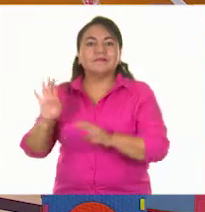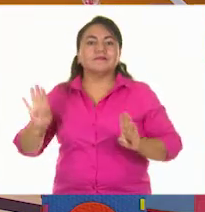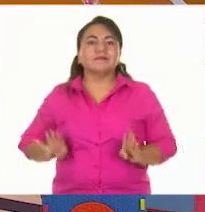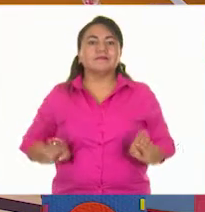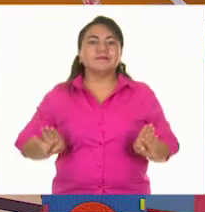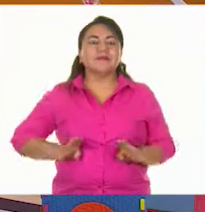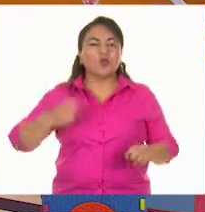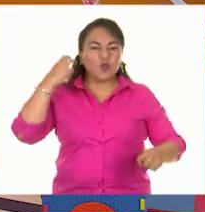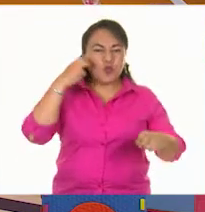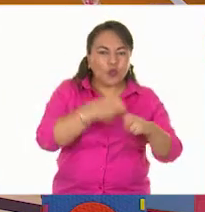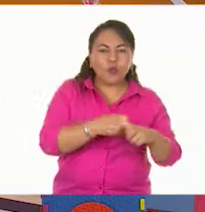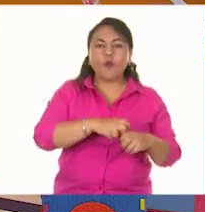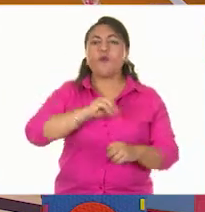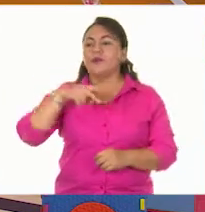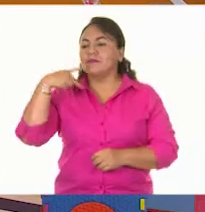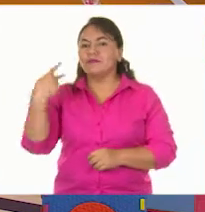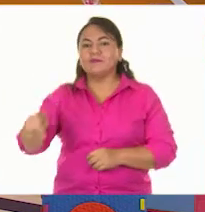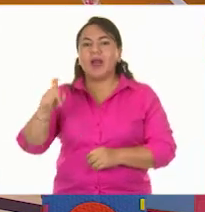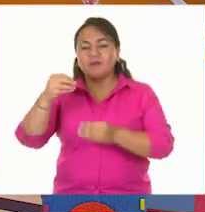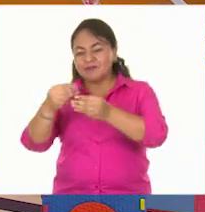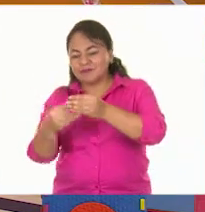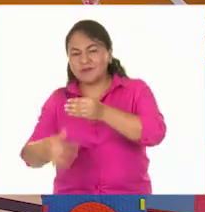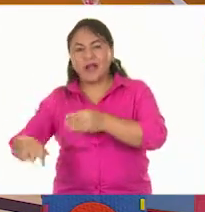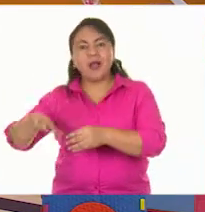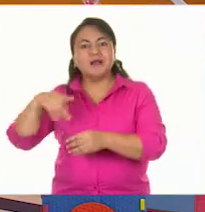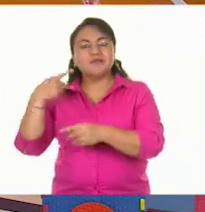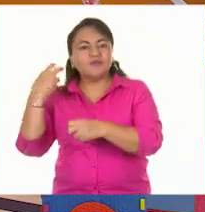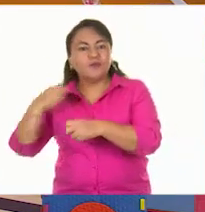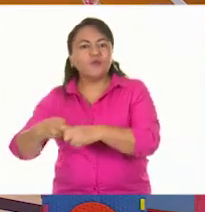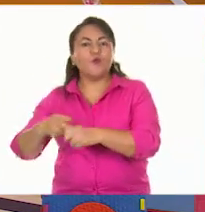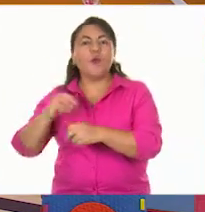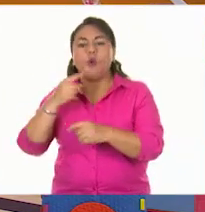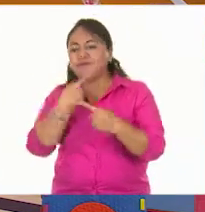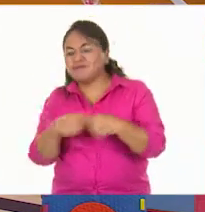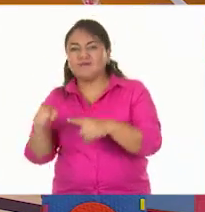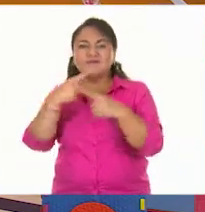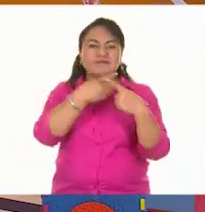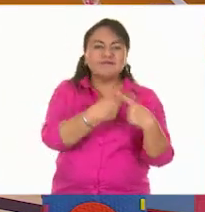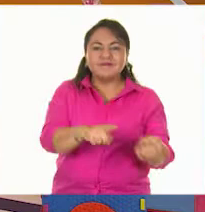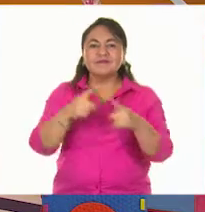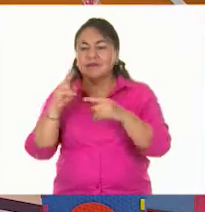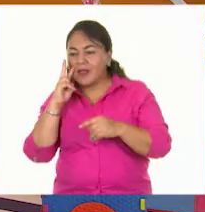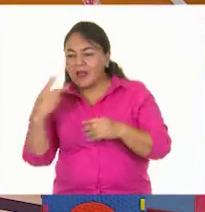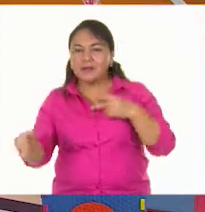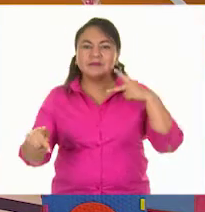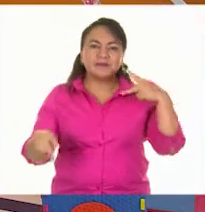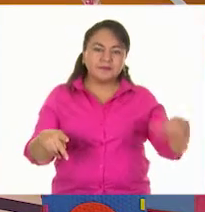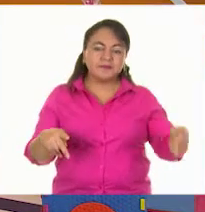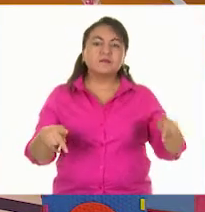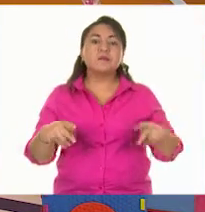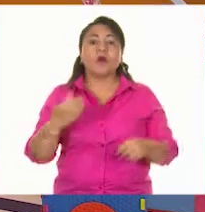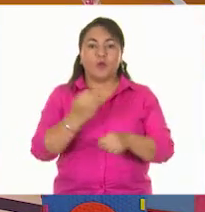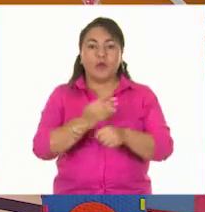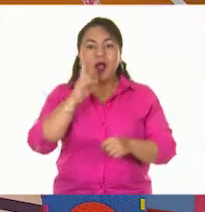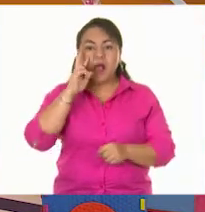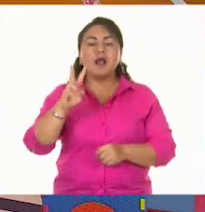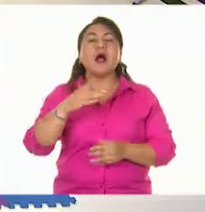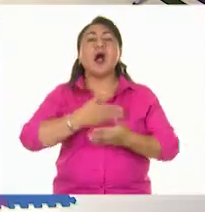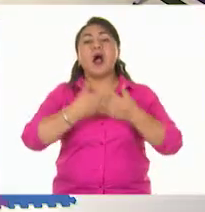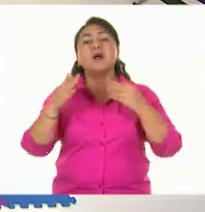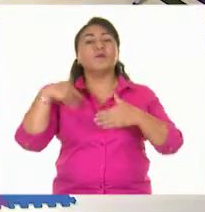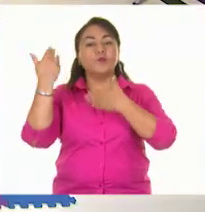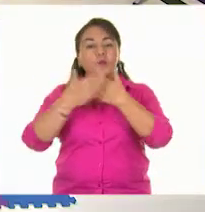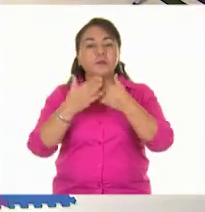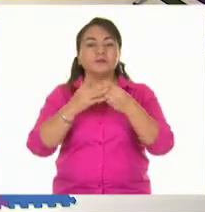sólidos y de los líquidos. Más adelante, vamos a ver otro estado de la materia que es el estado gaseoso.